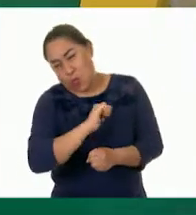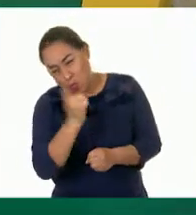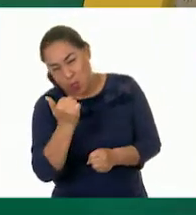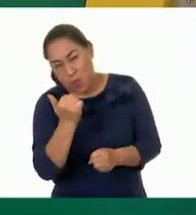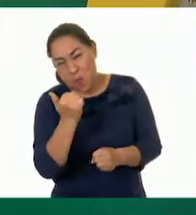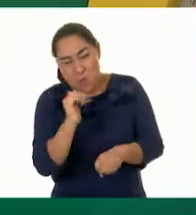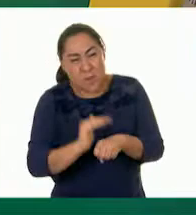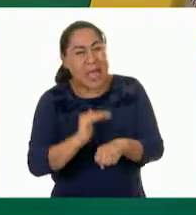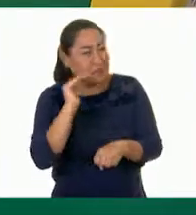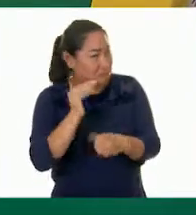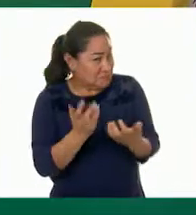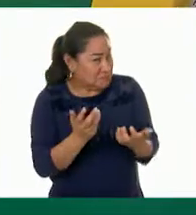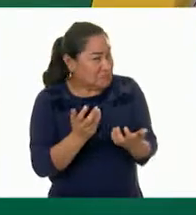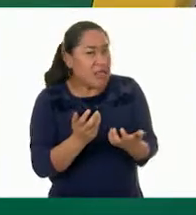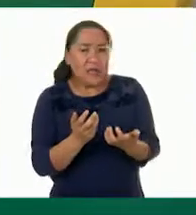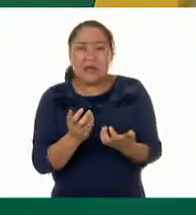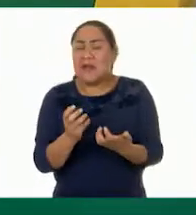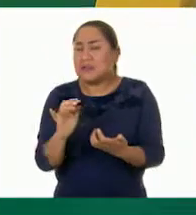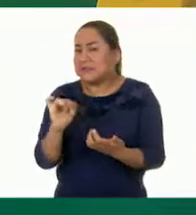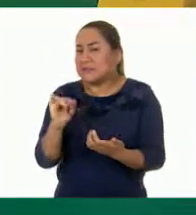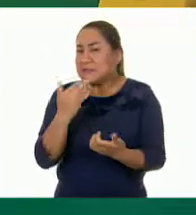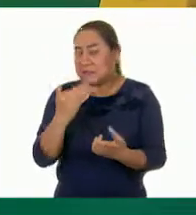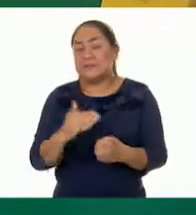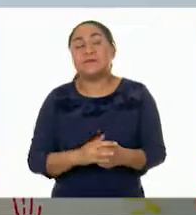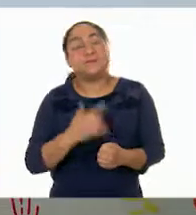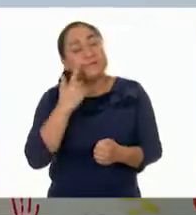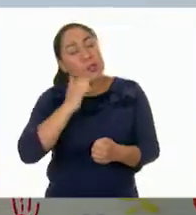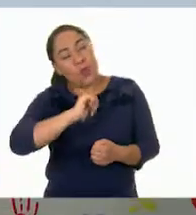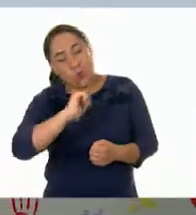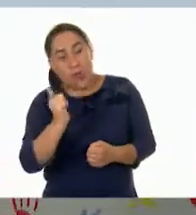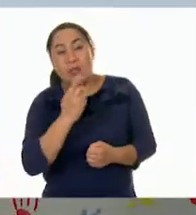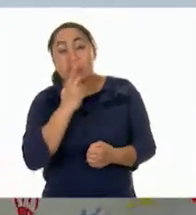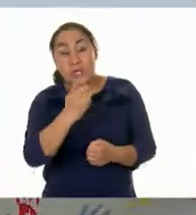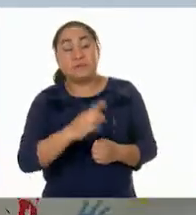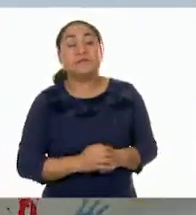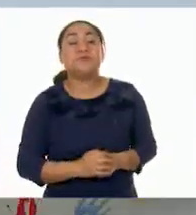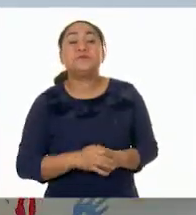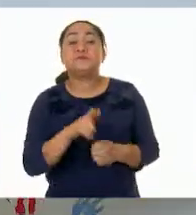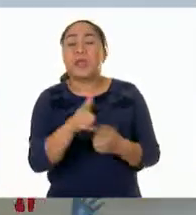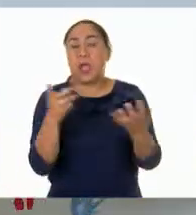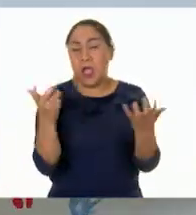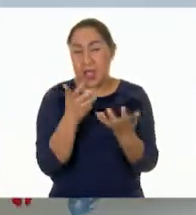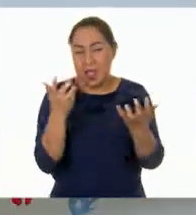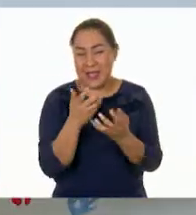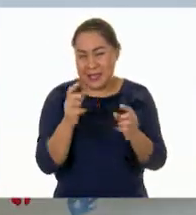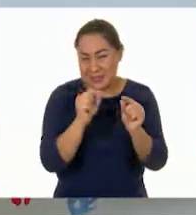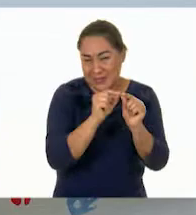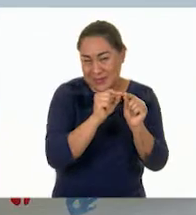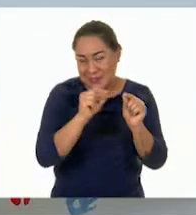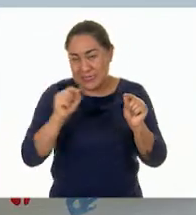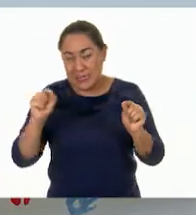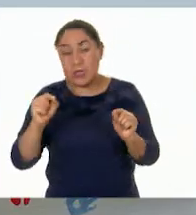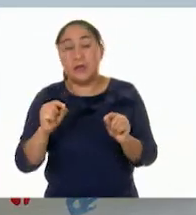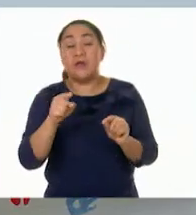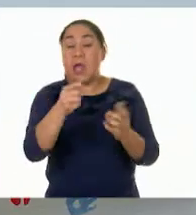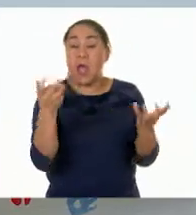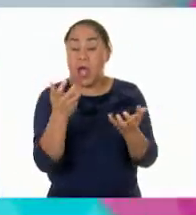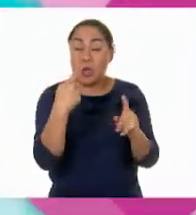parece perfecto. Bien. En el paso más nos dice así. Resuelven la recta. Suma